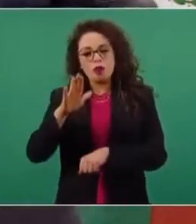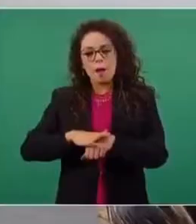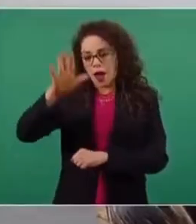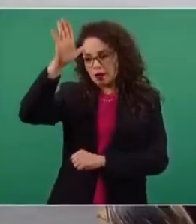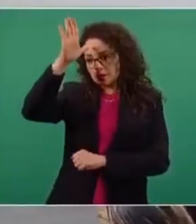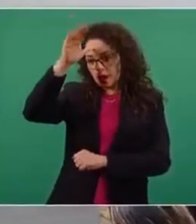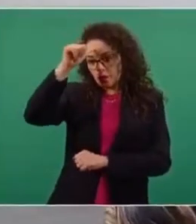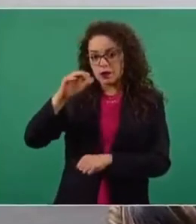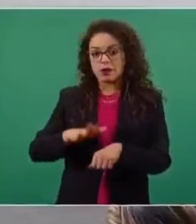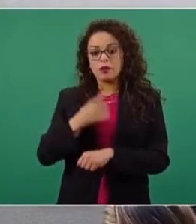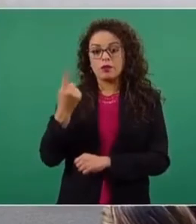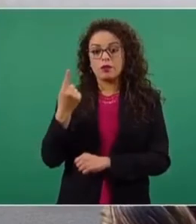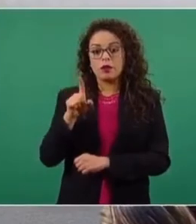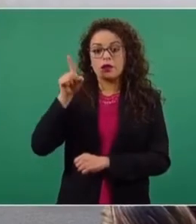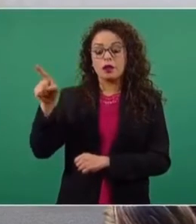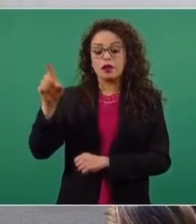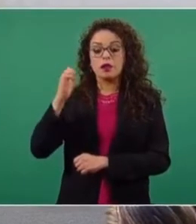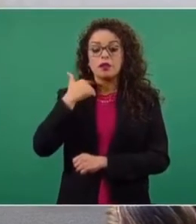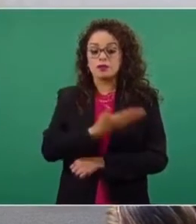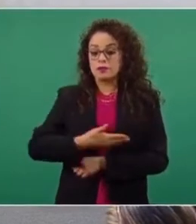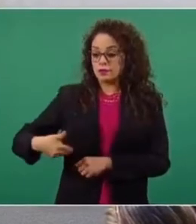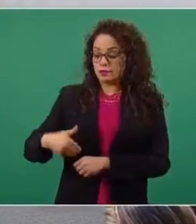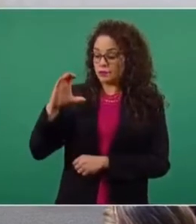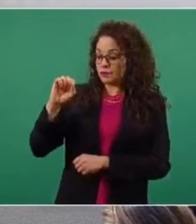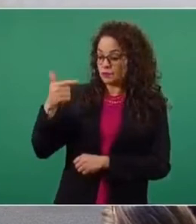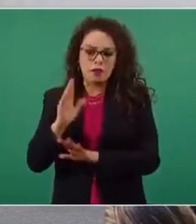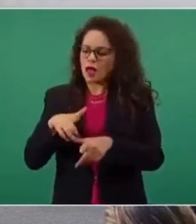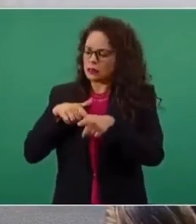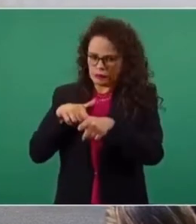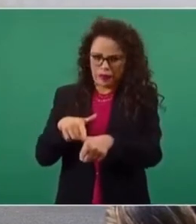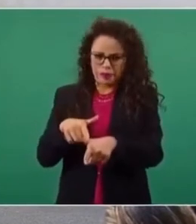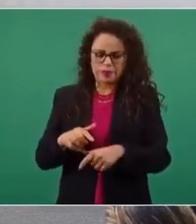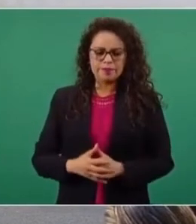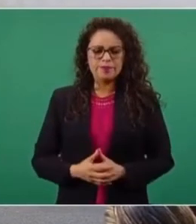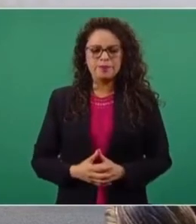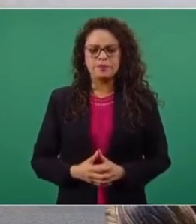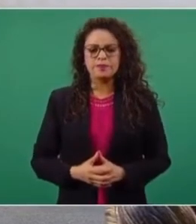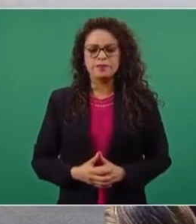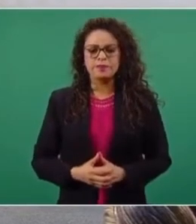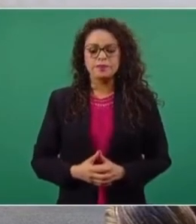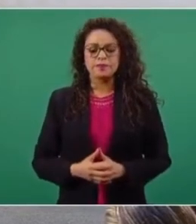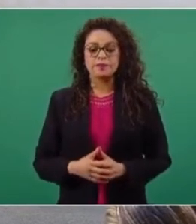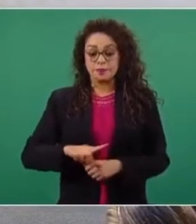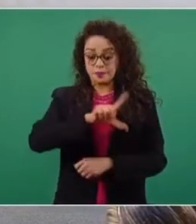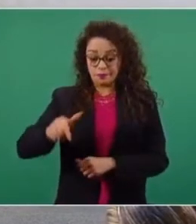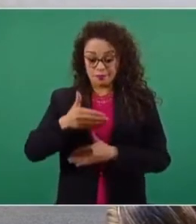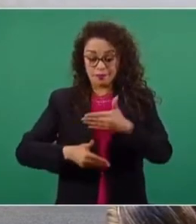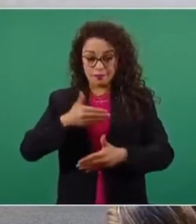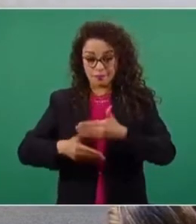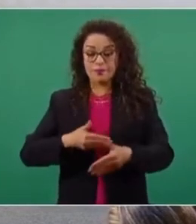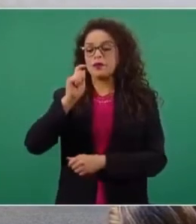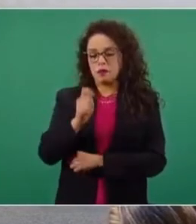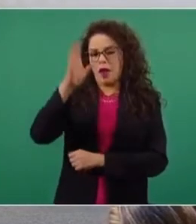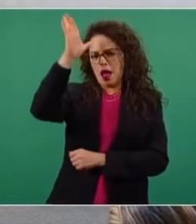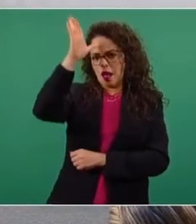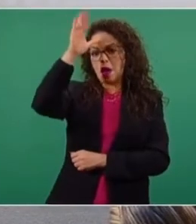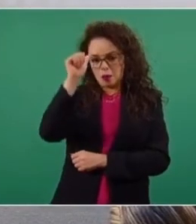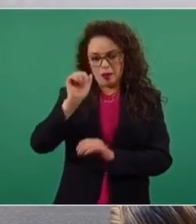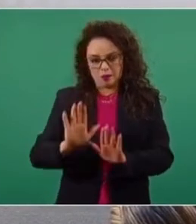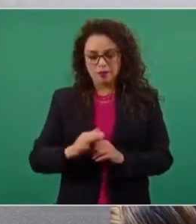se va Salinas y continúa el salinismo como política. Acuerdos posteriores ya con Cedillo, aparte de que